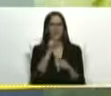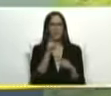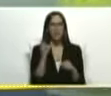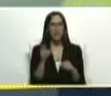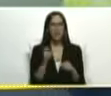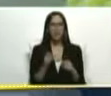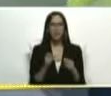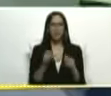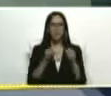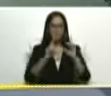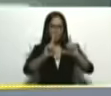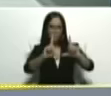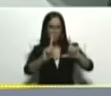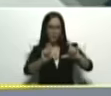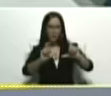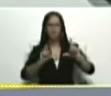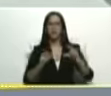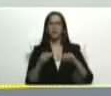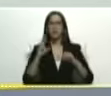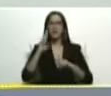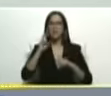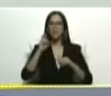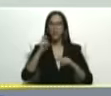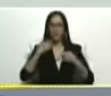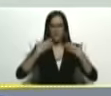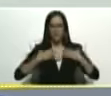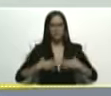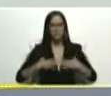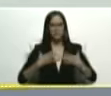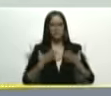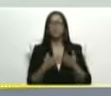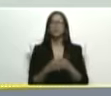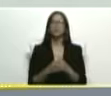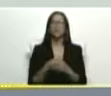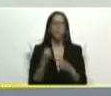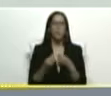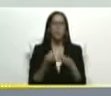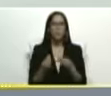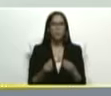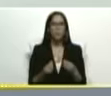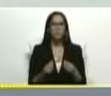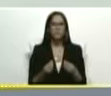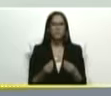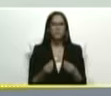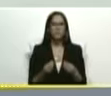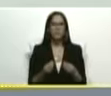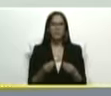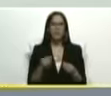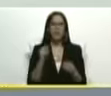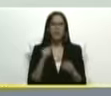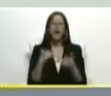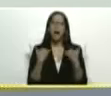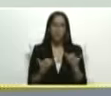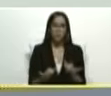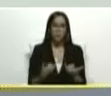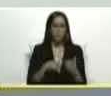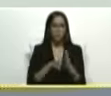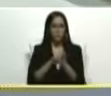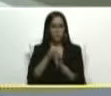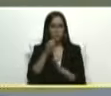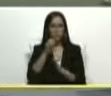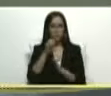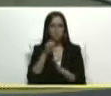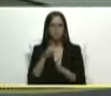lleva su diagnóstico su examen viceministra como es que como es que esto ahora ha evolucionado de esta manera